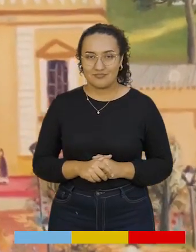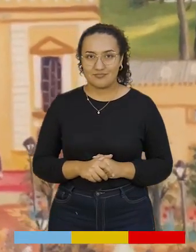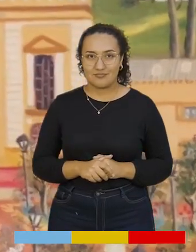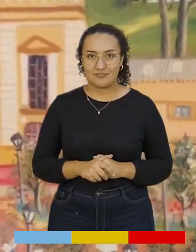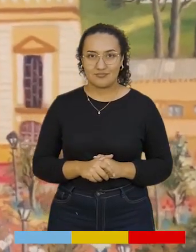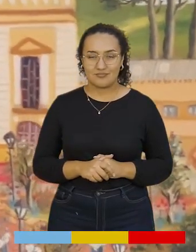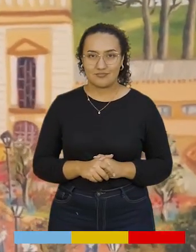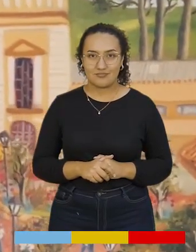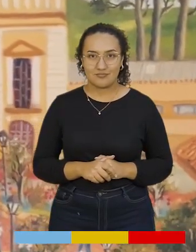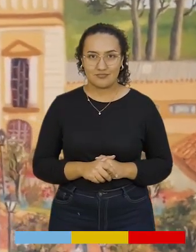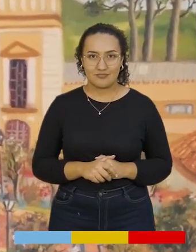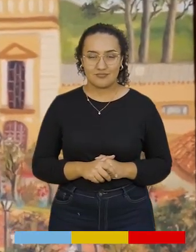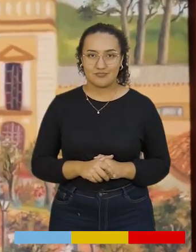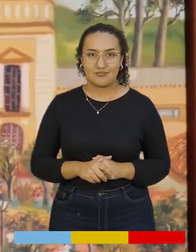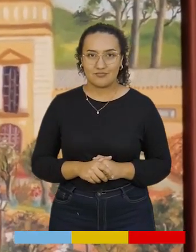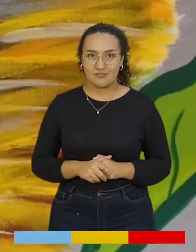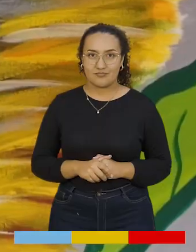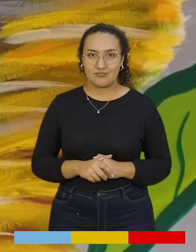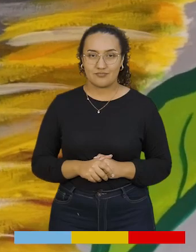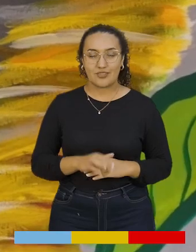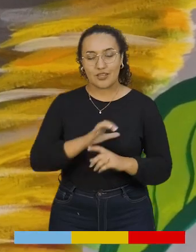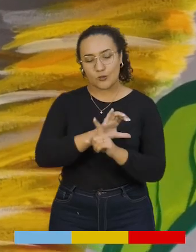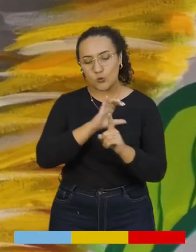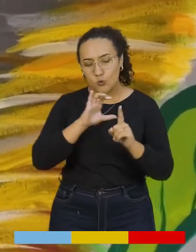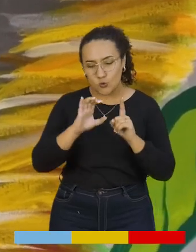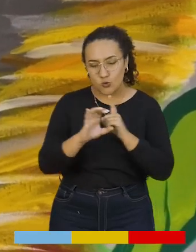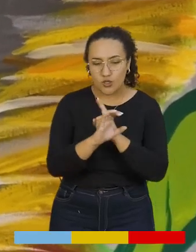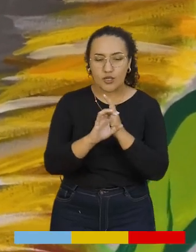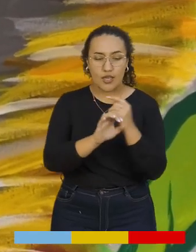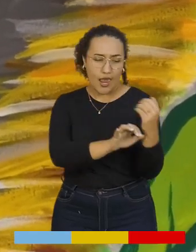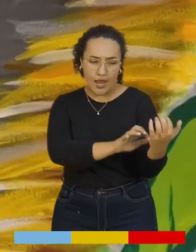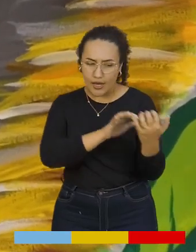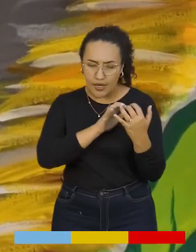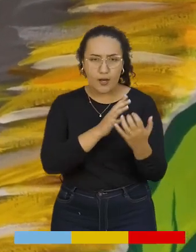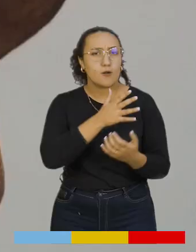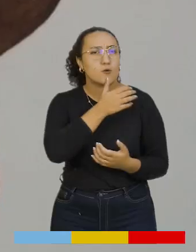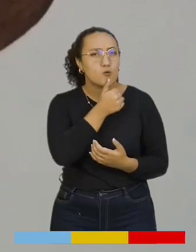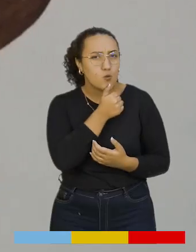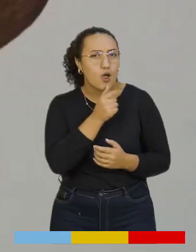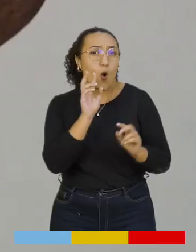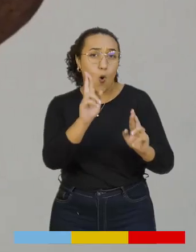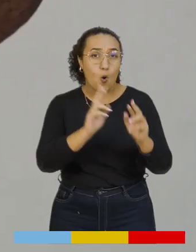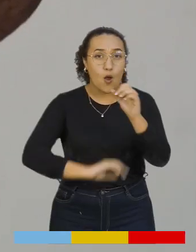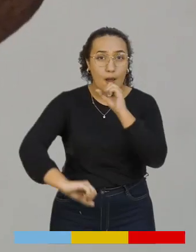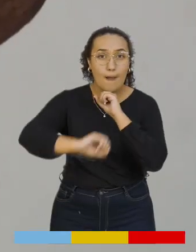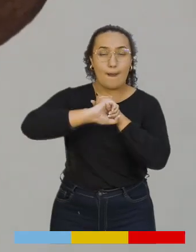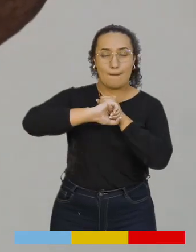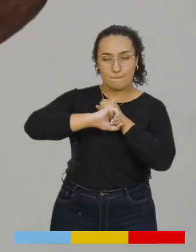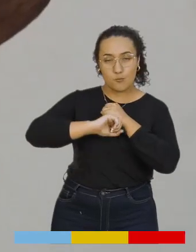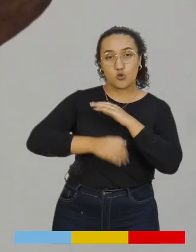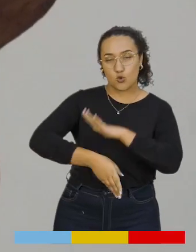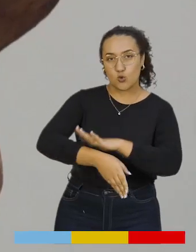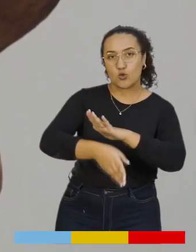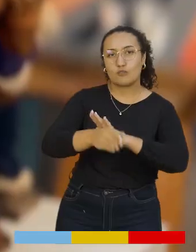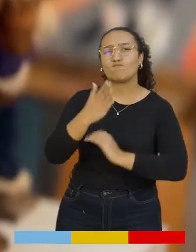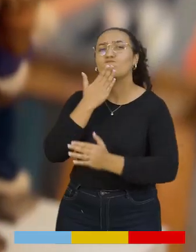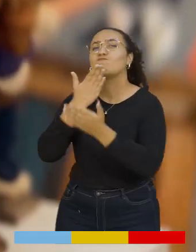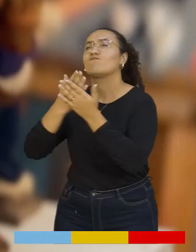Habiendo cultura, no hay guerra, no hay tanta violencia. Que nos sigan apoyando,